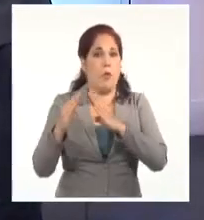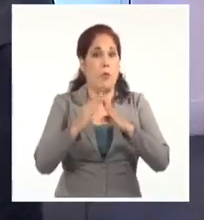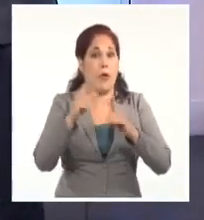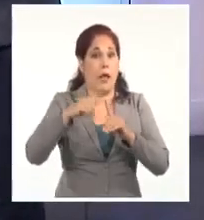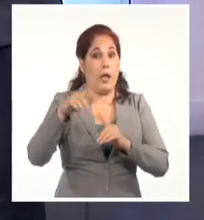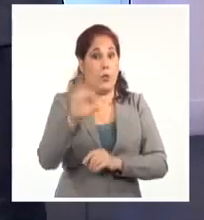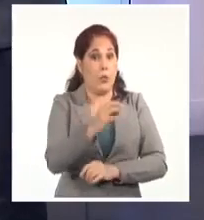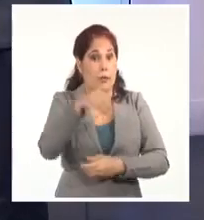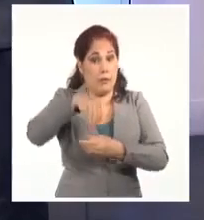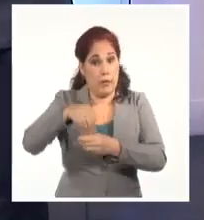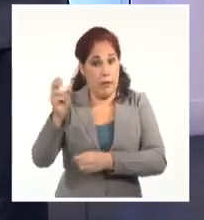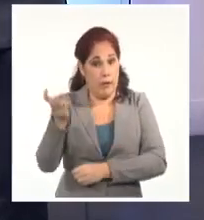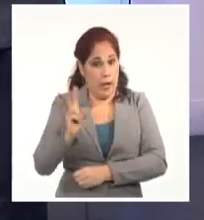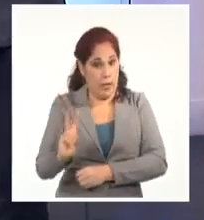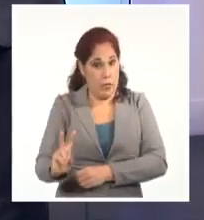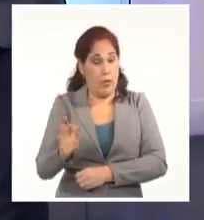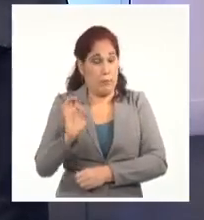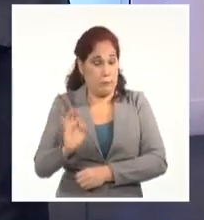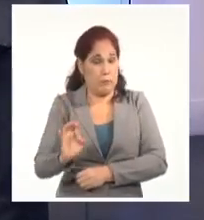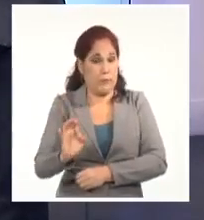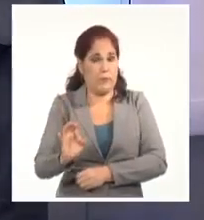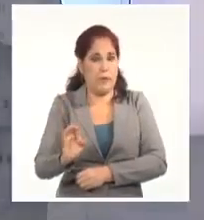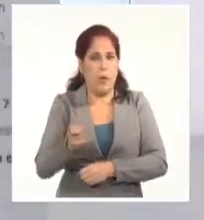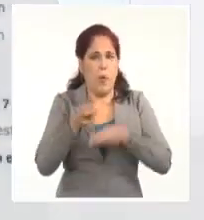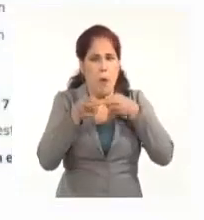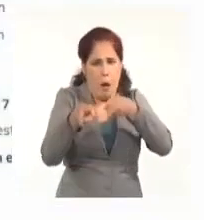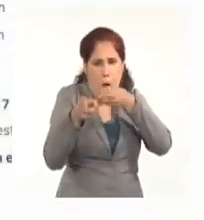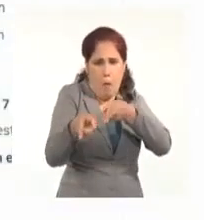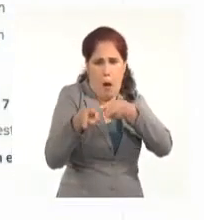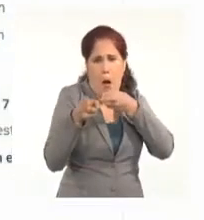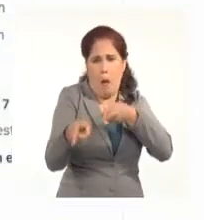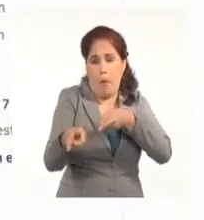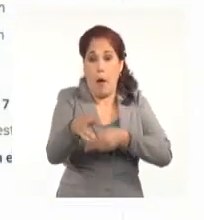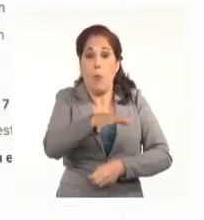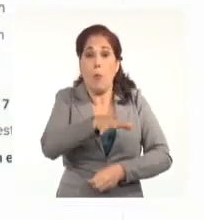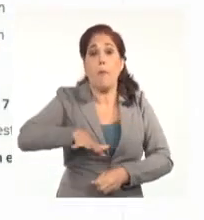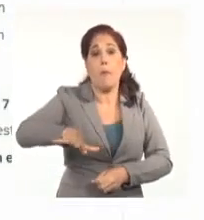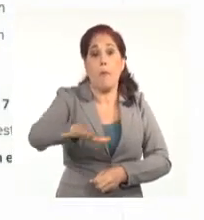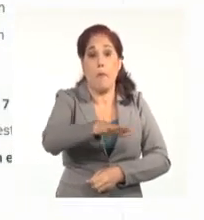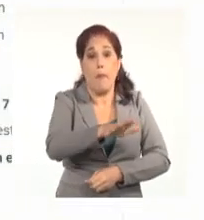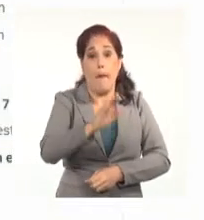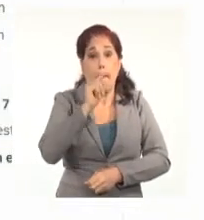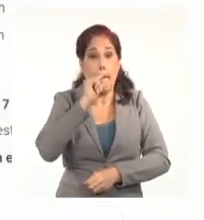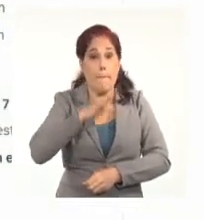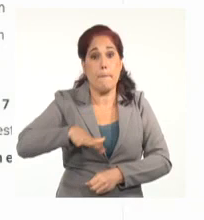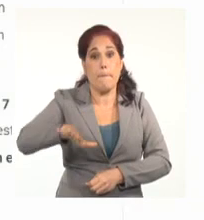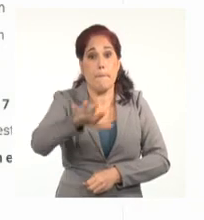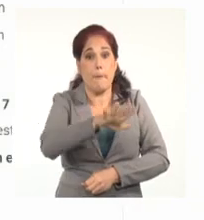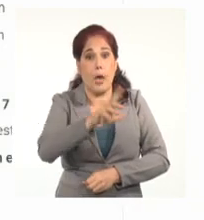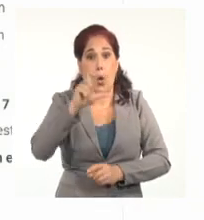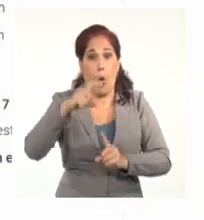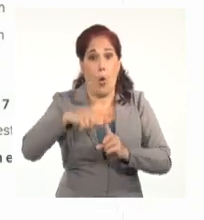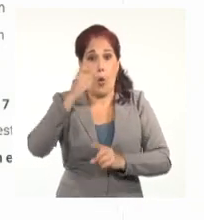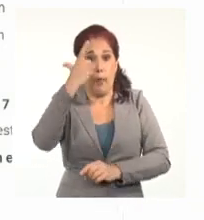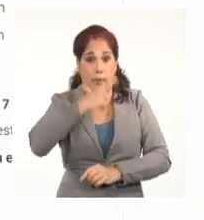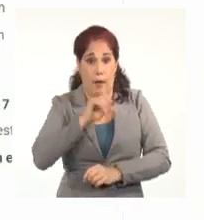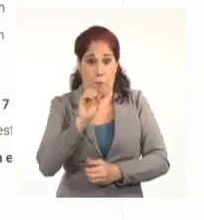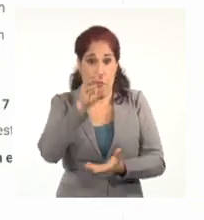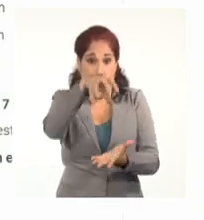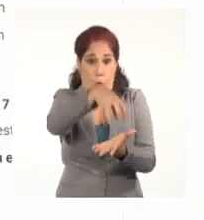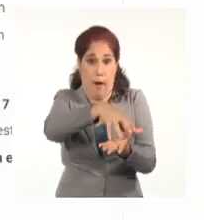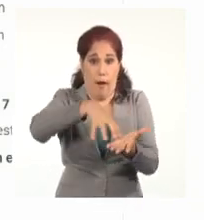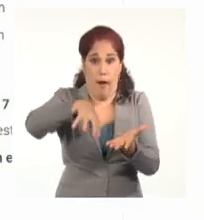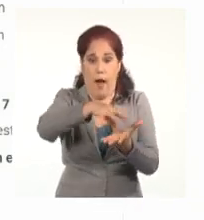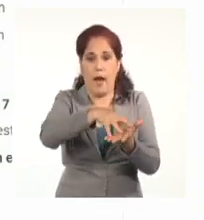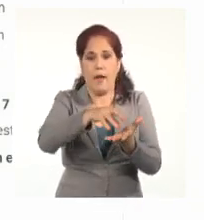venezolana la atribuye, como les decía, a un tiroteo que hubo en el barrio Cota 905, que está situado a lo largo de la